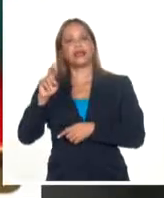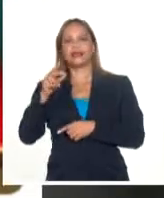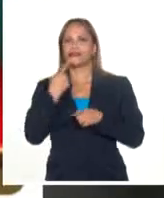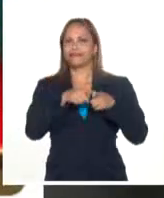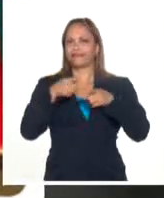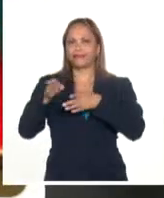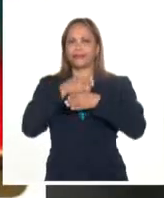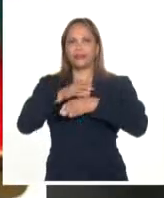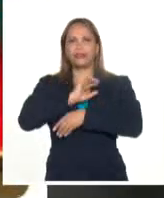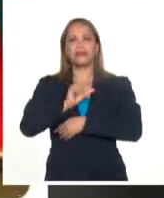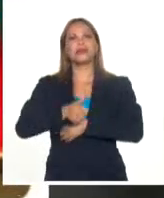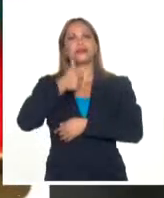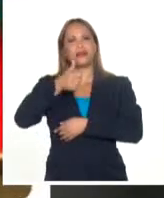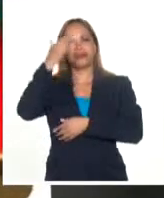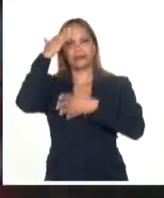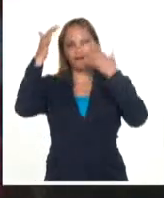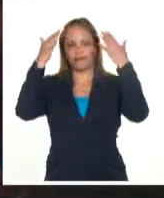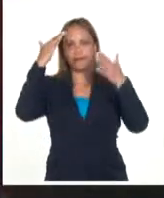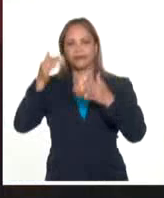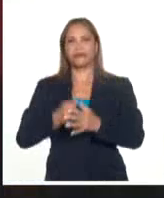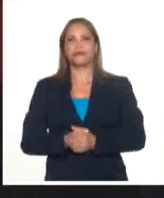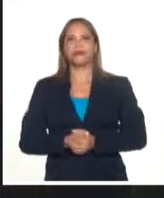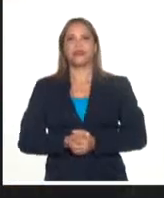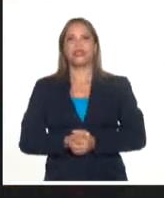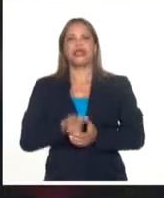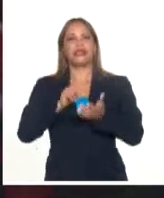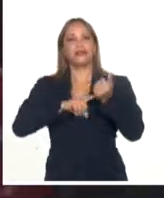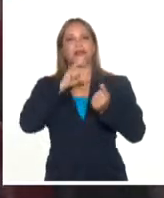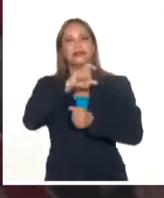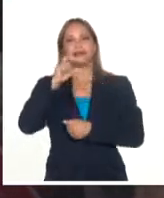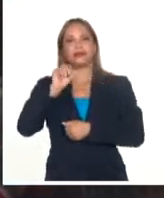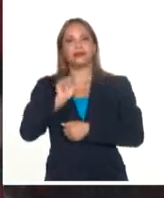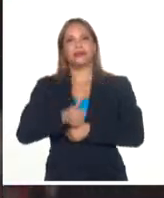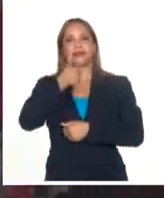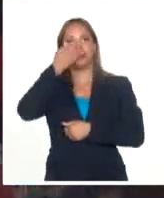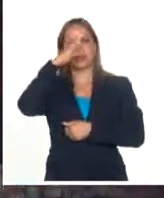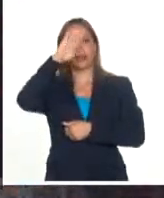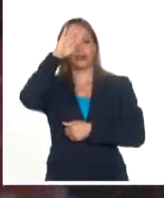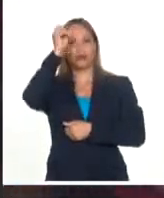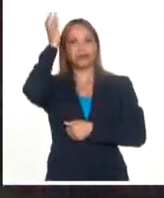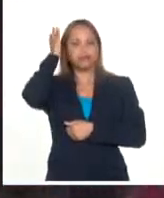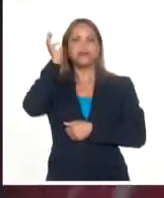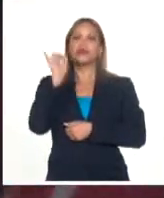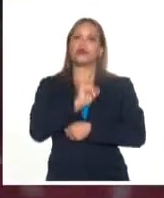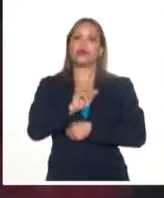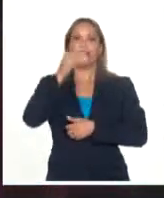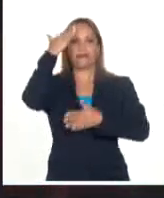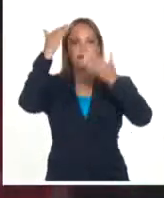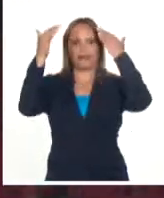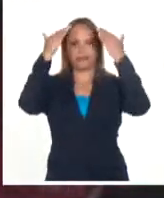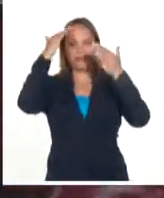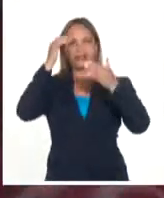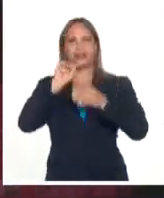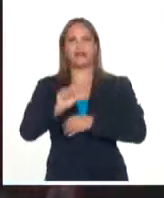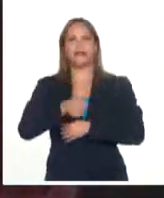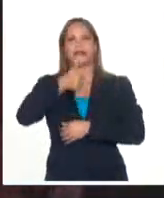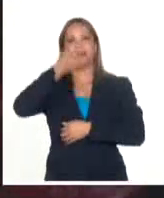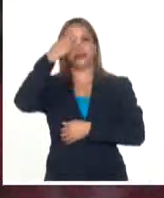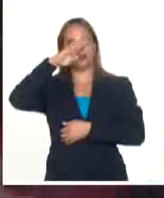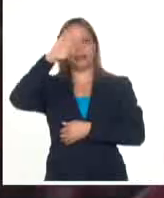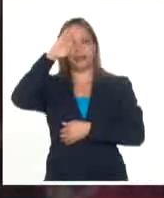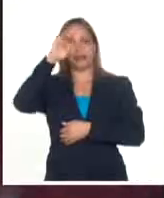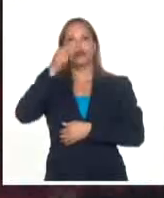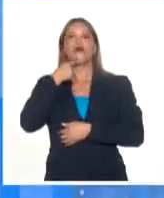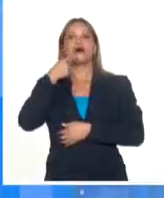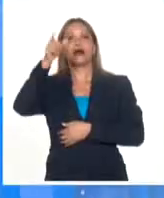otros El primer secretario del Comité Central del Partido Comunista de Cuba Y presidente de la República Miguel Díaz Canel Bermúdez Transmitió las